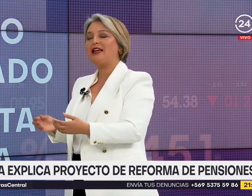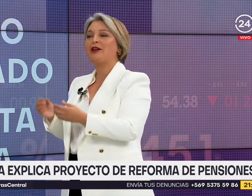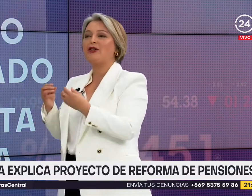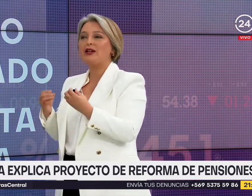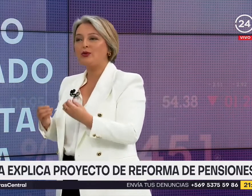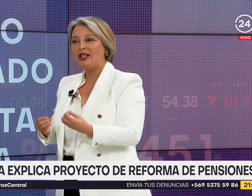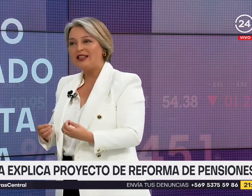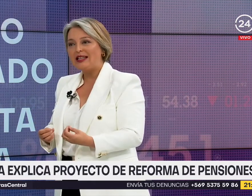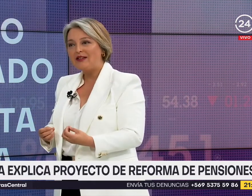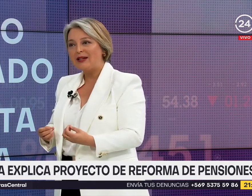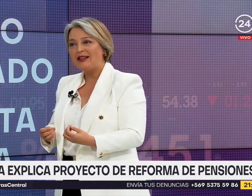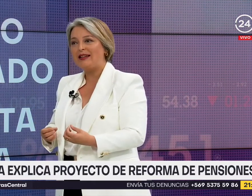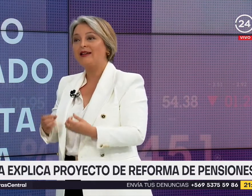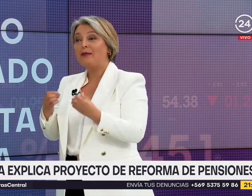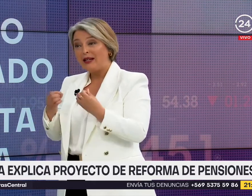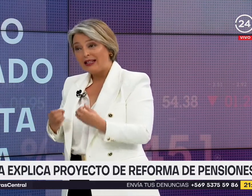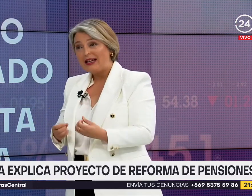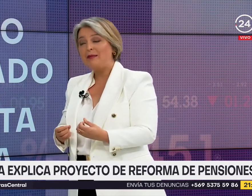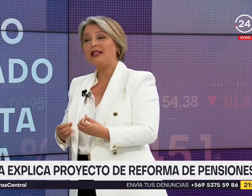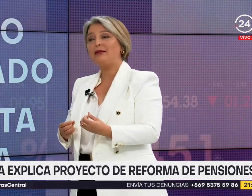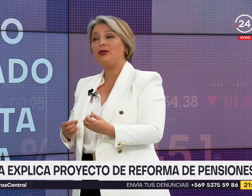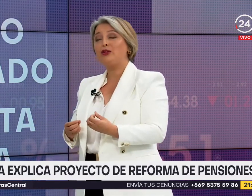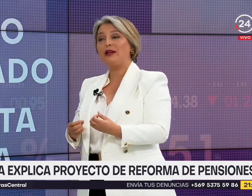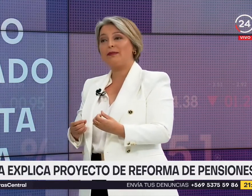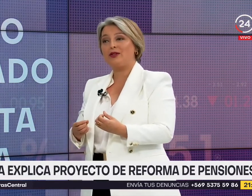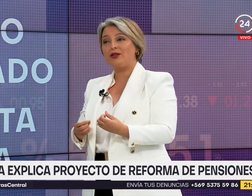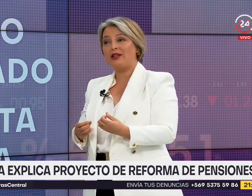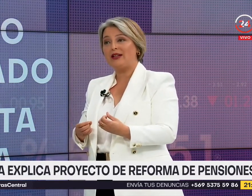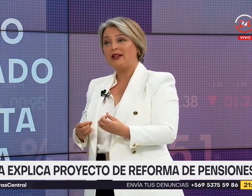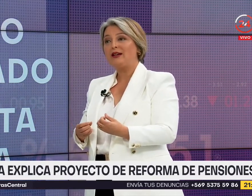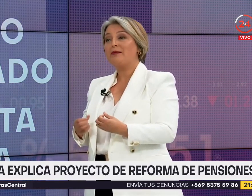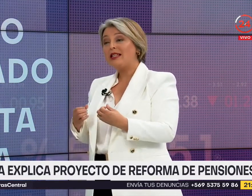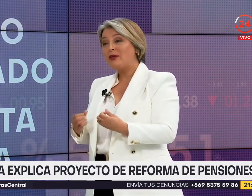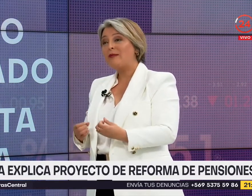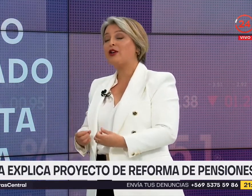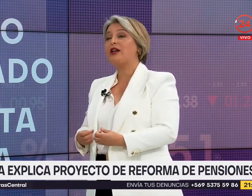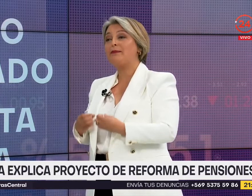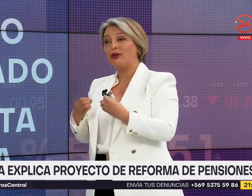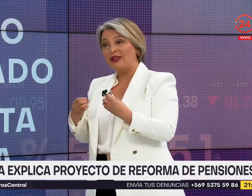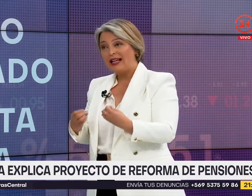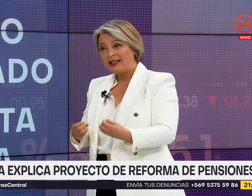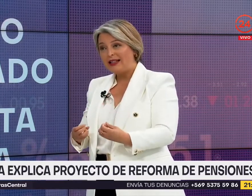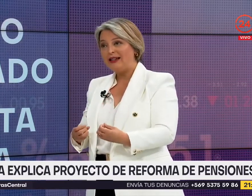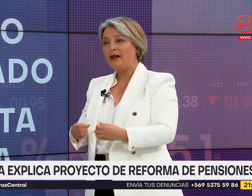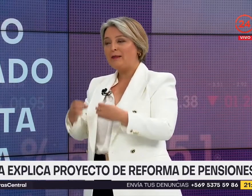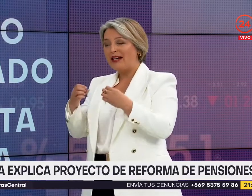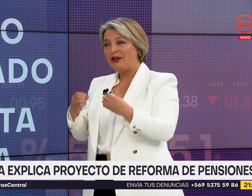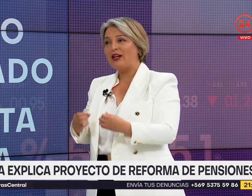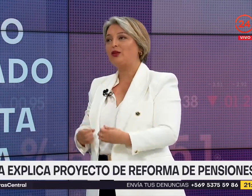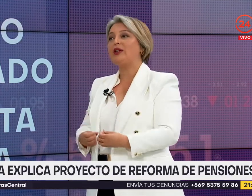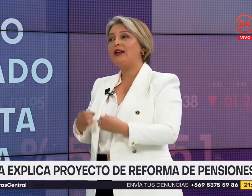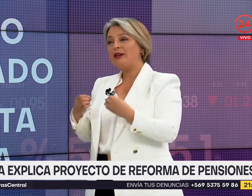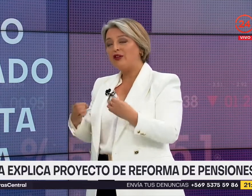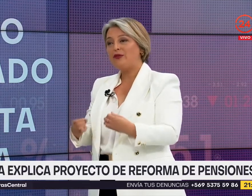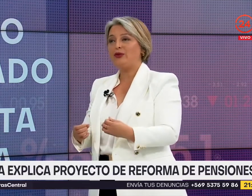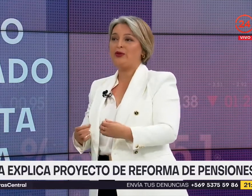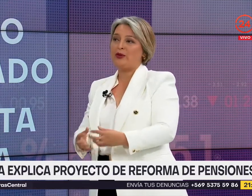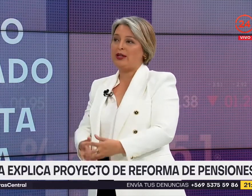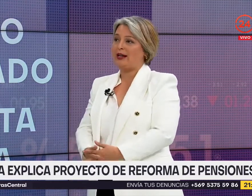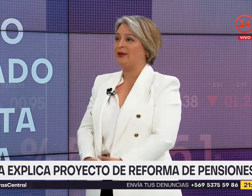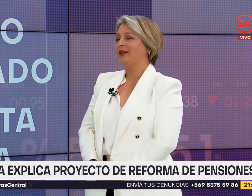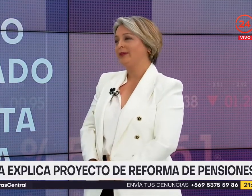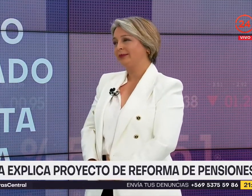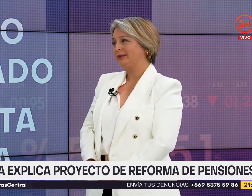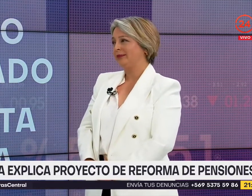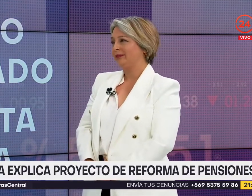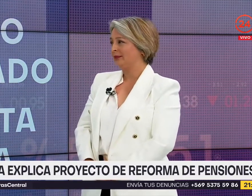el 6% y mejorar sustantivamente, materialmente, el monto de las pensiones. Va a ser una mejora importante para los actuales y para los futuros